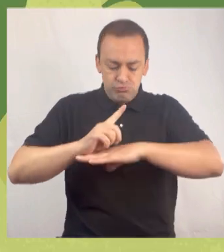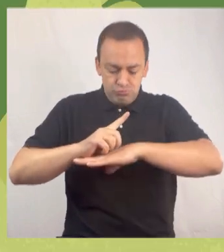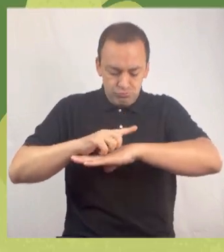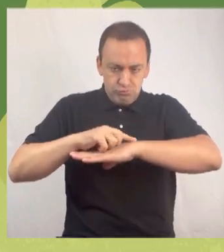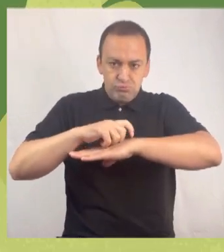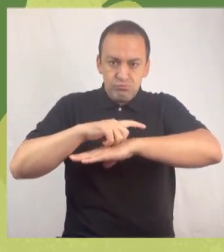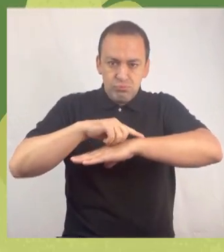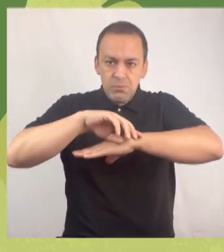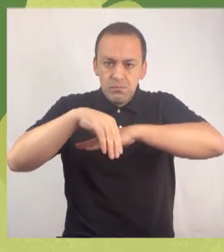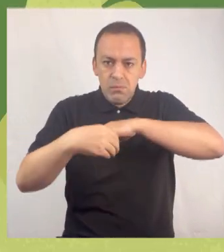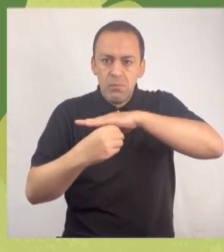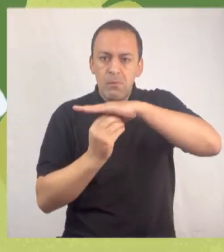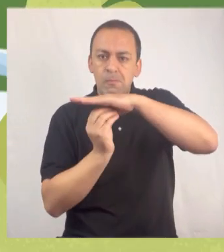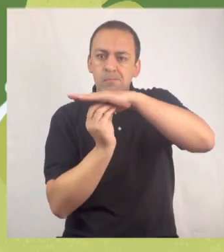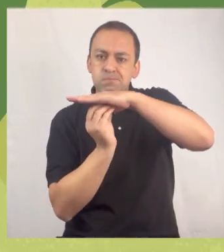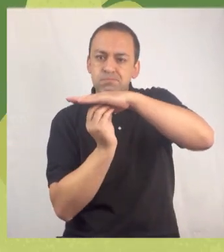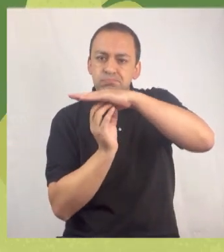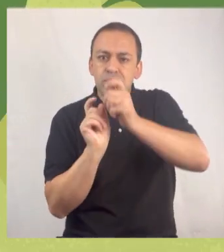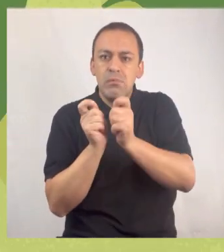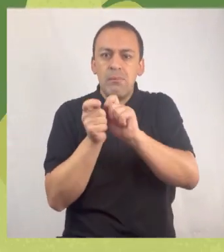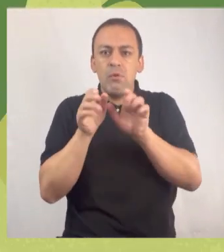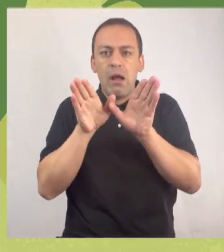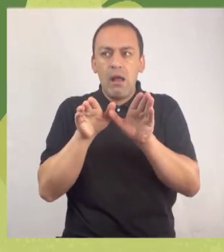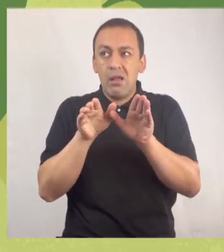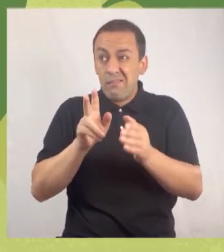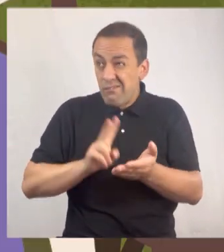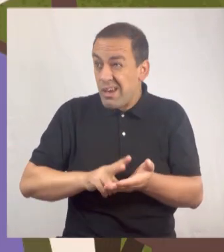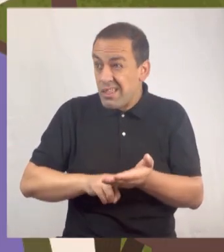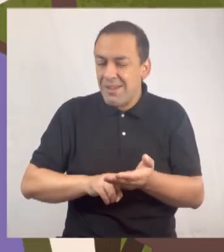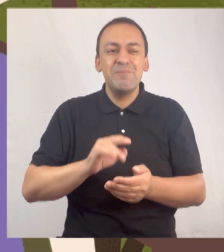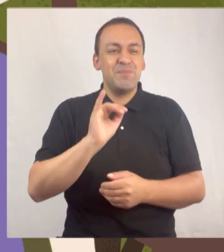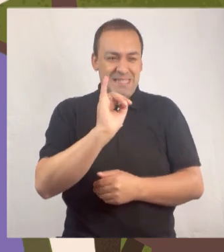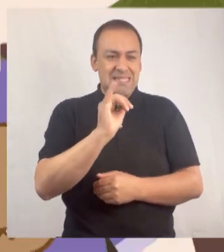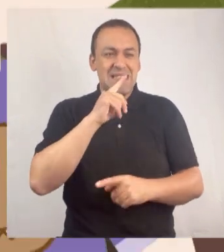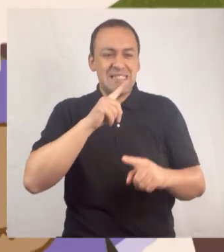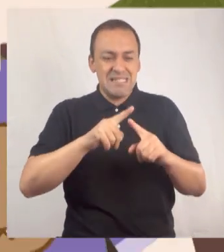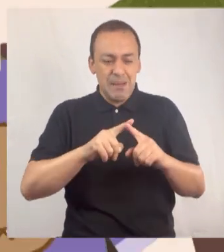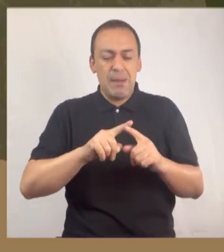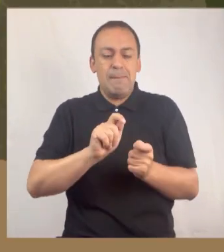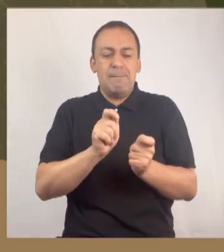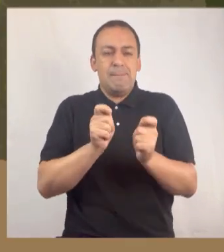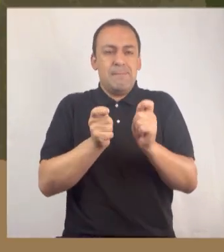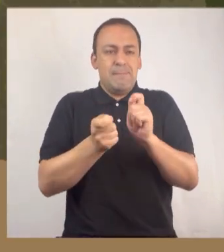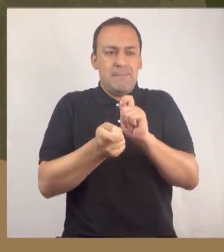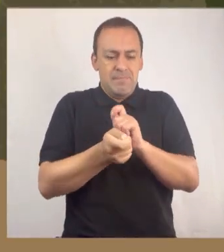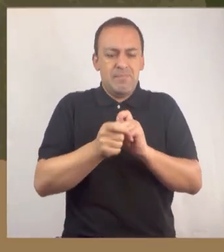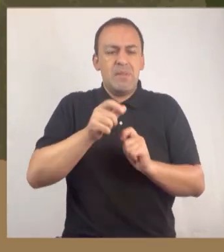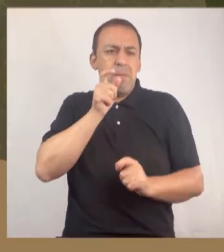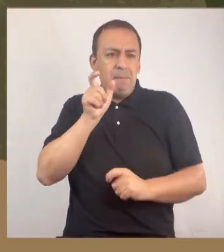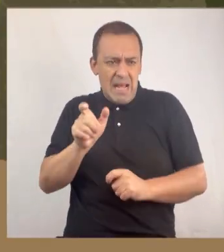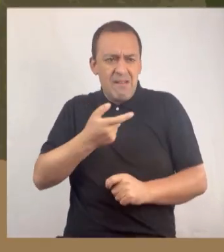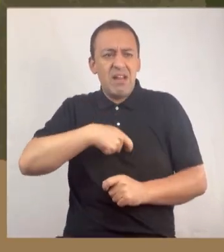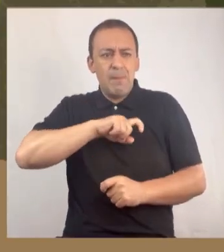mariposas nacen como oruga y duermen en un capullo antes de tener alas? ¿En serio? Sí, se llama